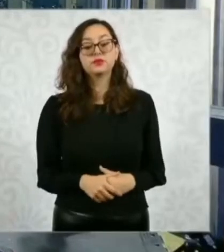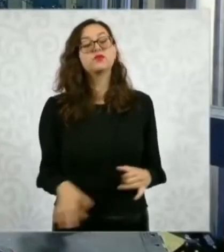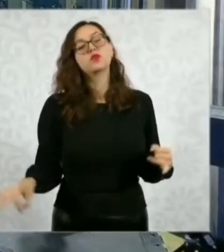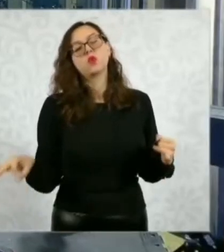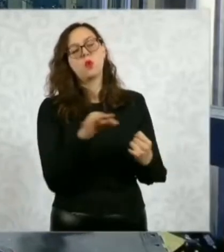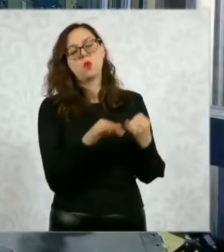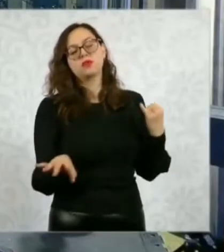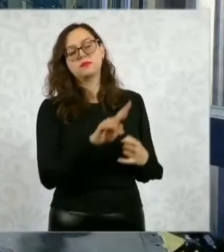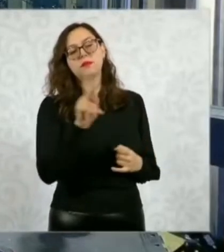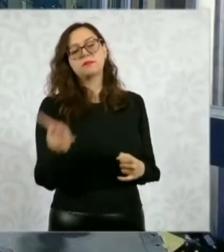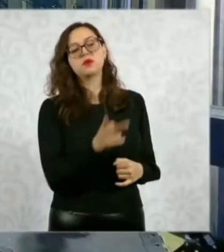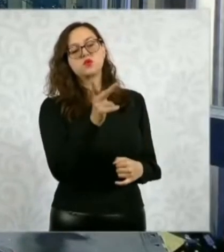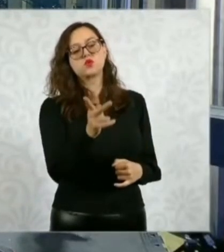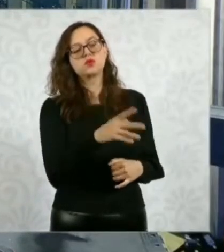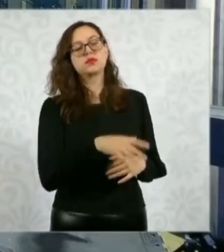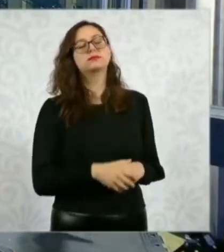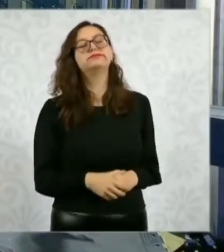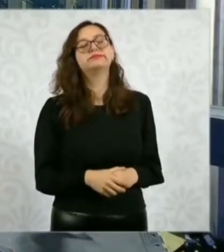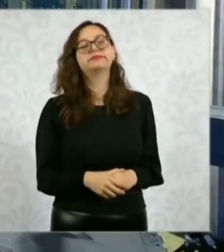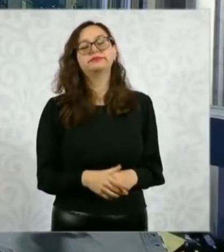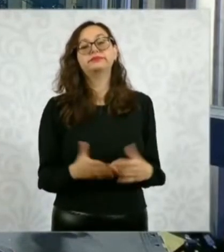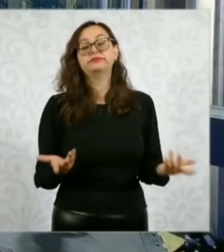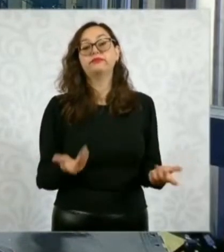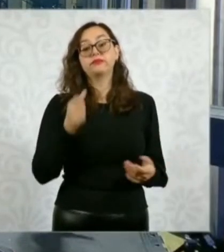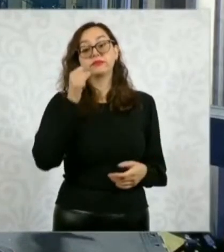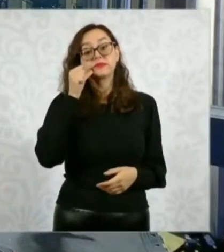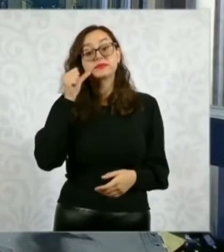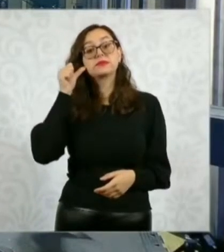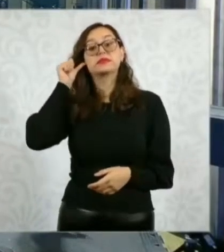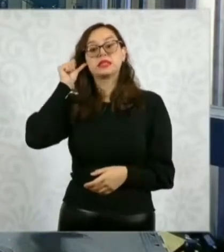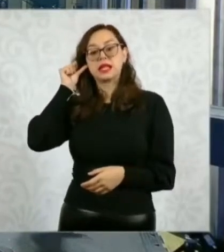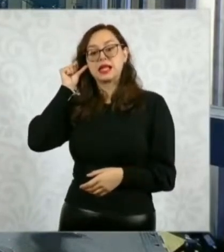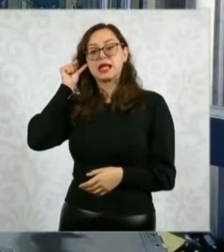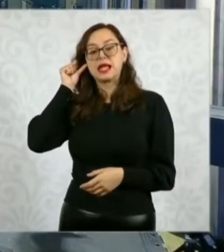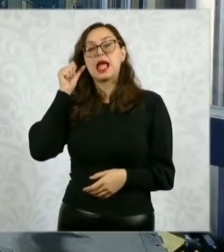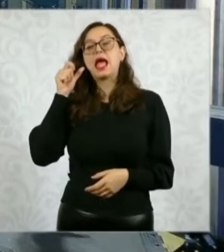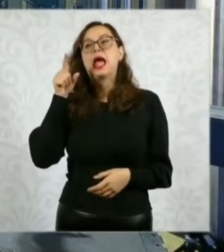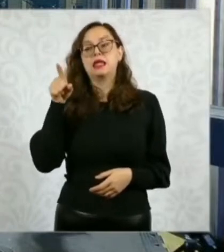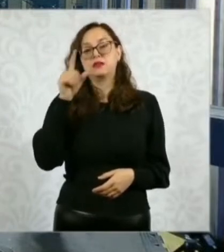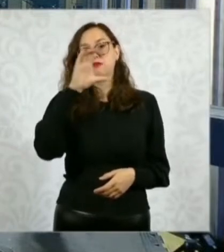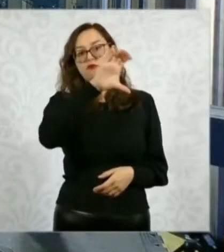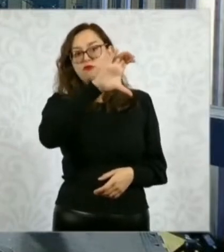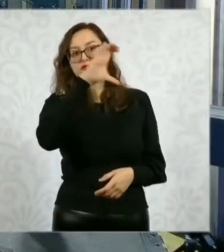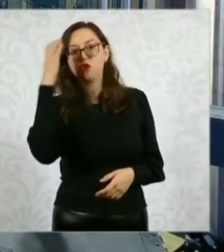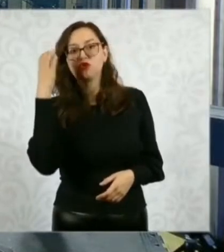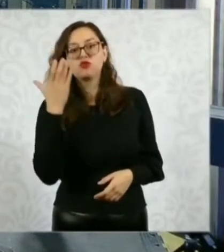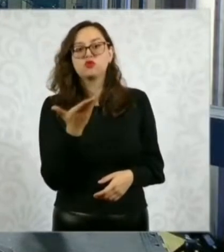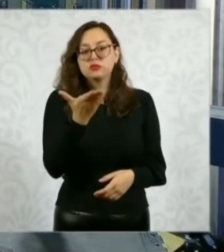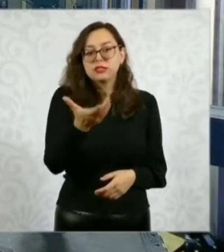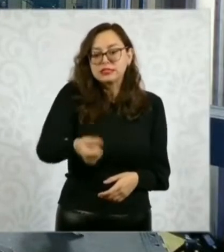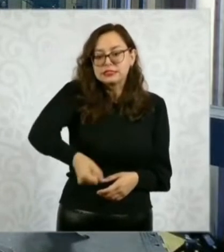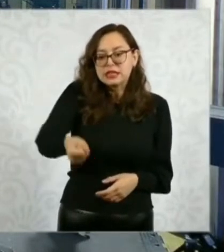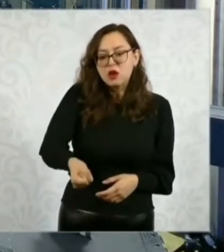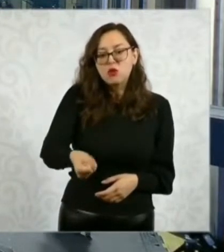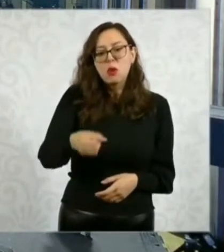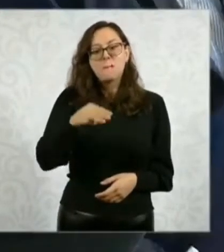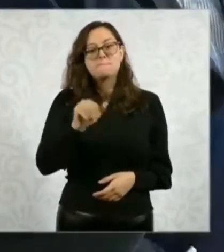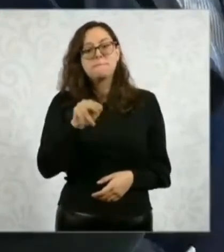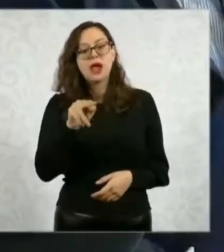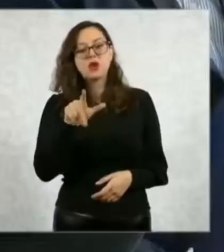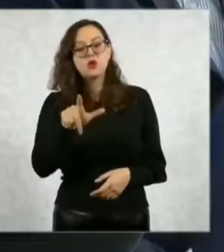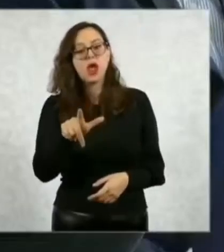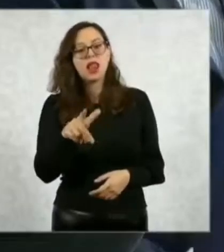Las redes sociales retomaron una foto del saludo con el senador Manuel Velasco. ¿Qué responder? ¿Qué fue lo que pasó ahí,